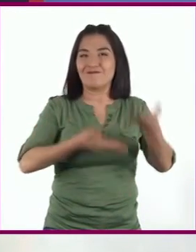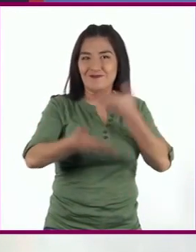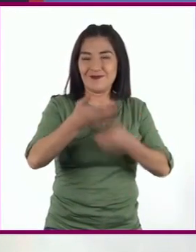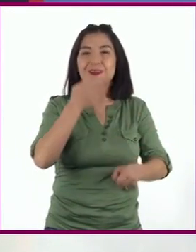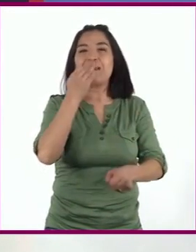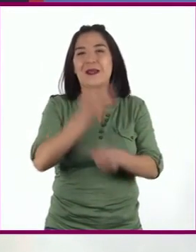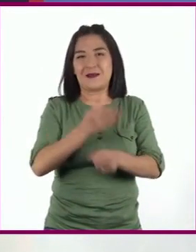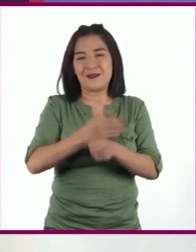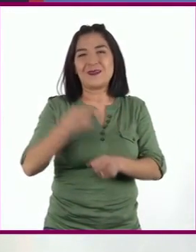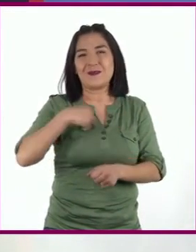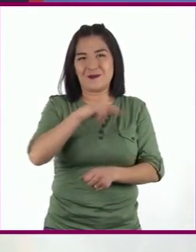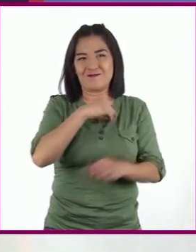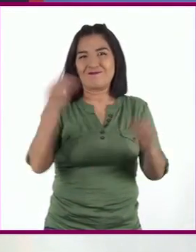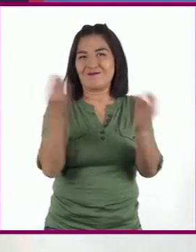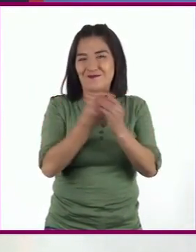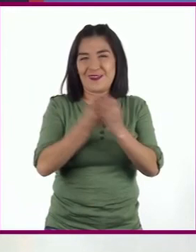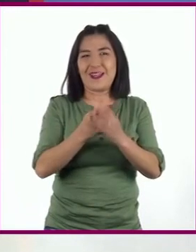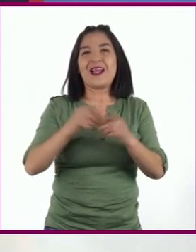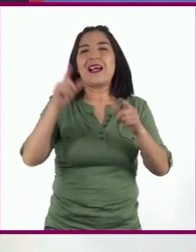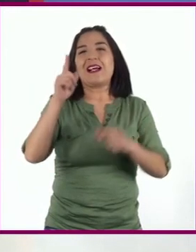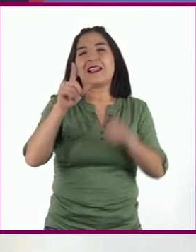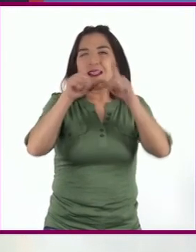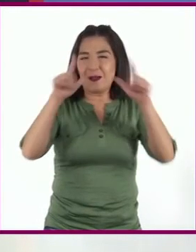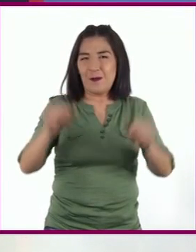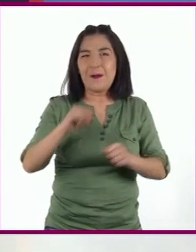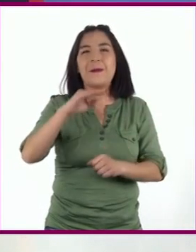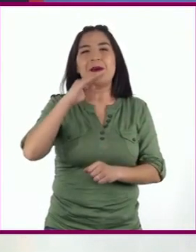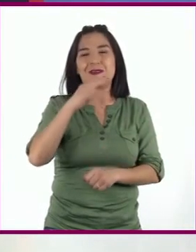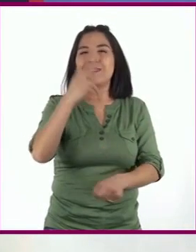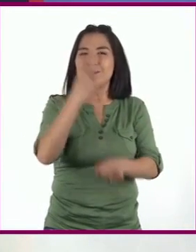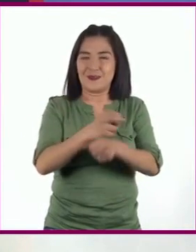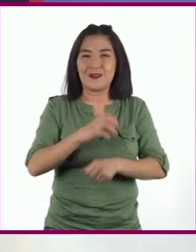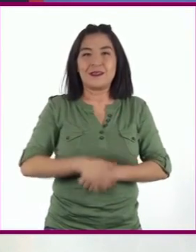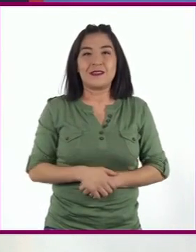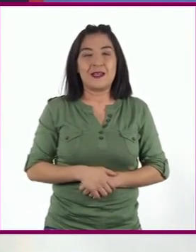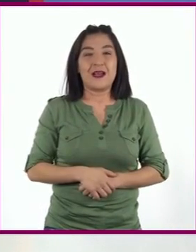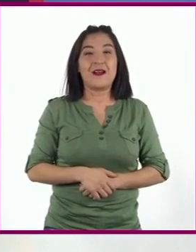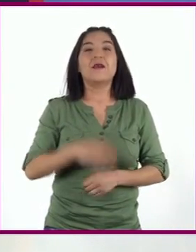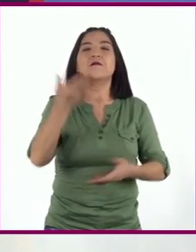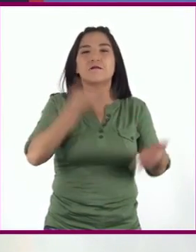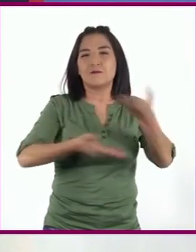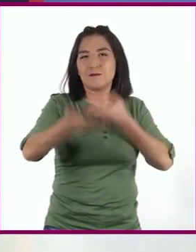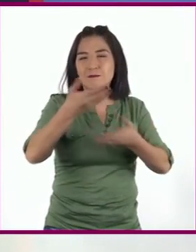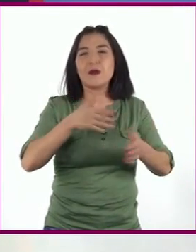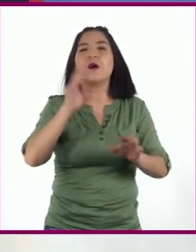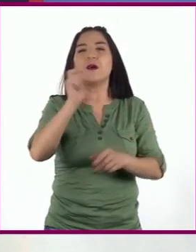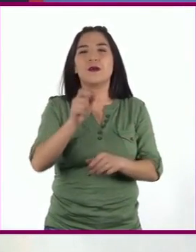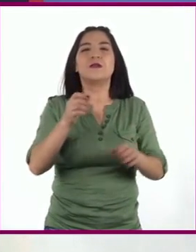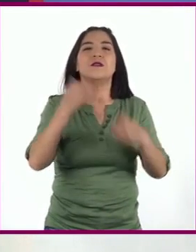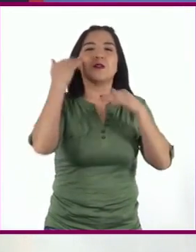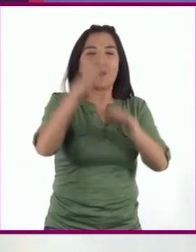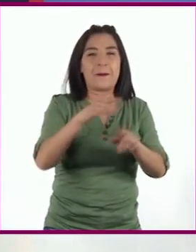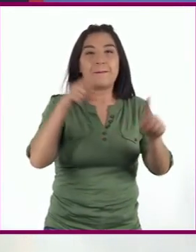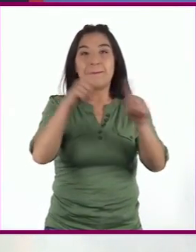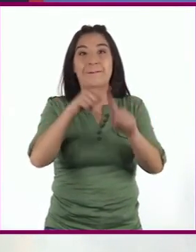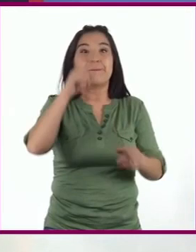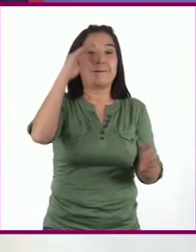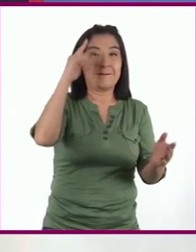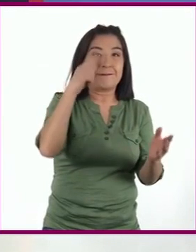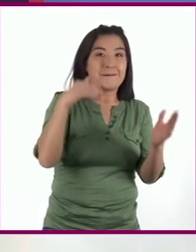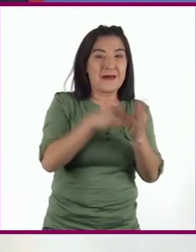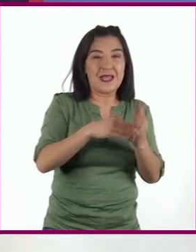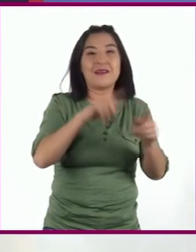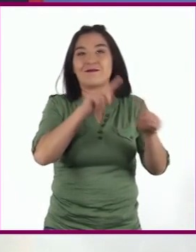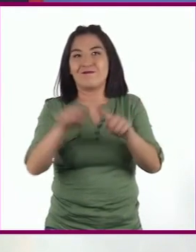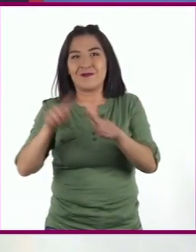con nosotros esta sesión de Lengua Materna 2 En la que hemos compartido sobre las mil y un caras de un